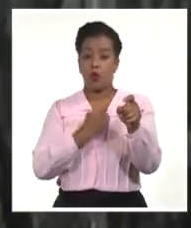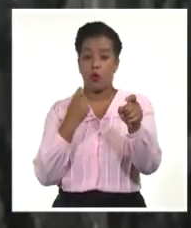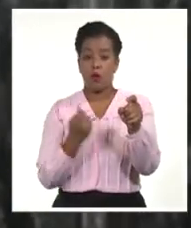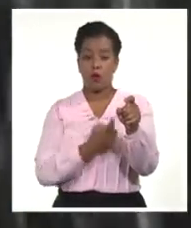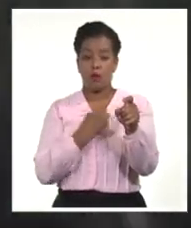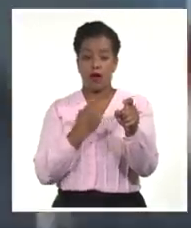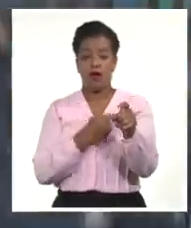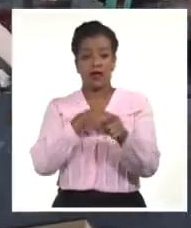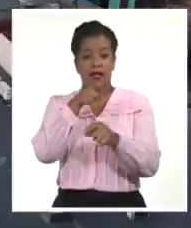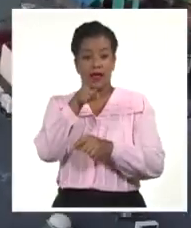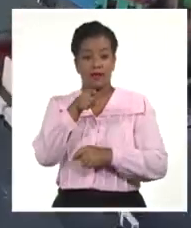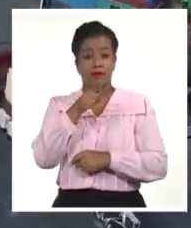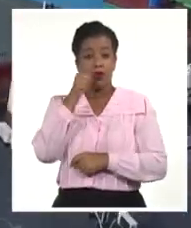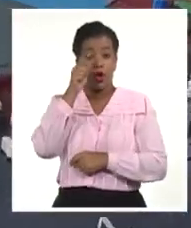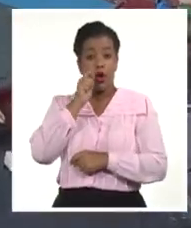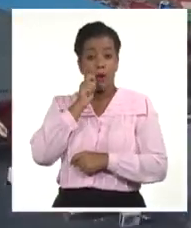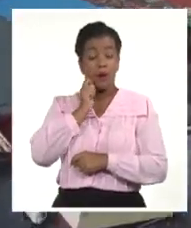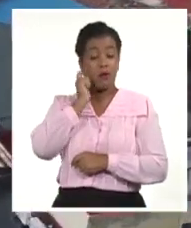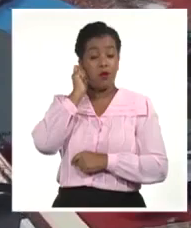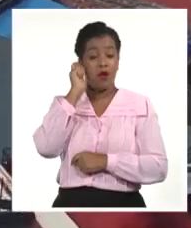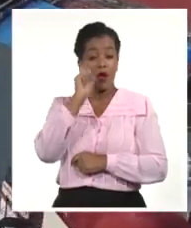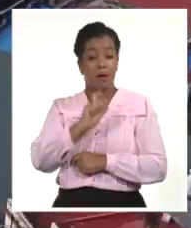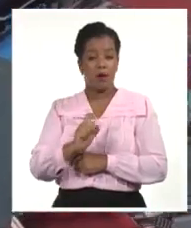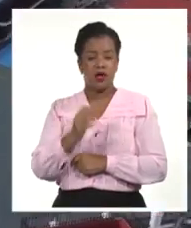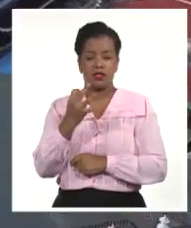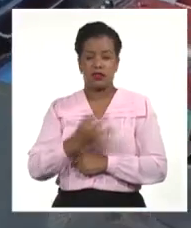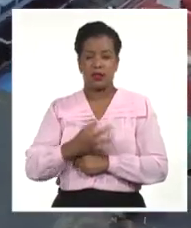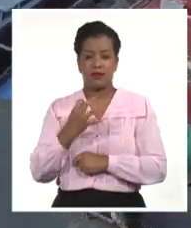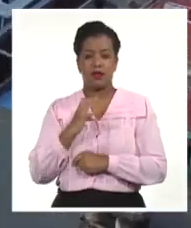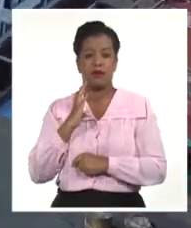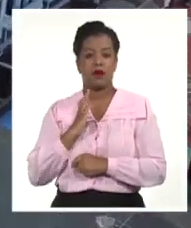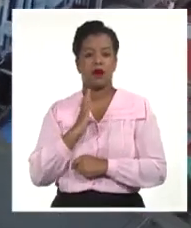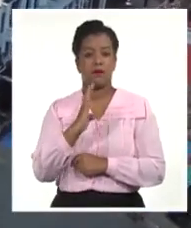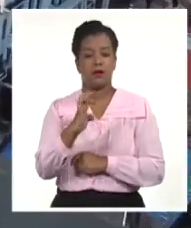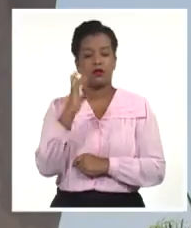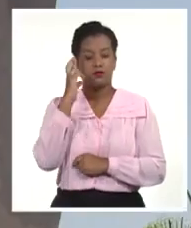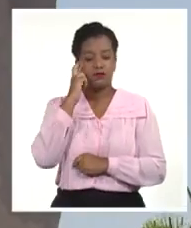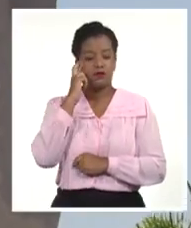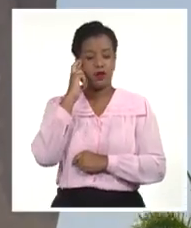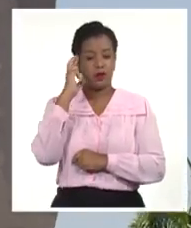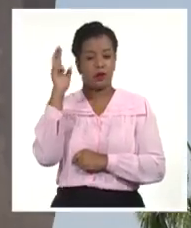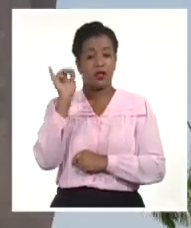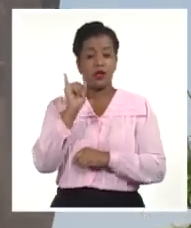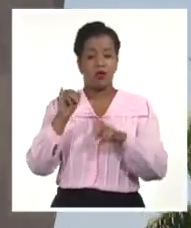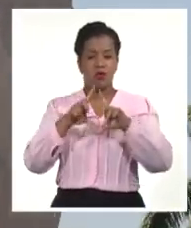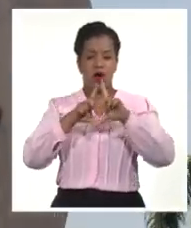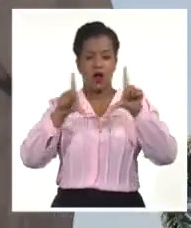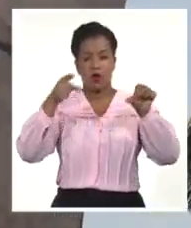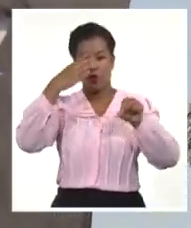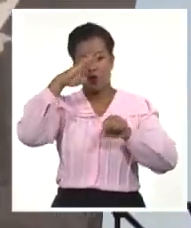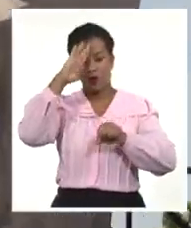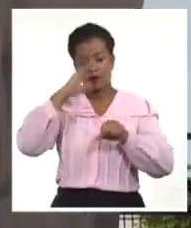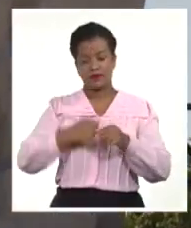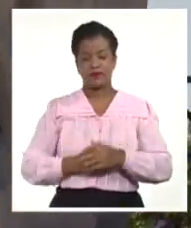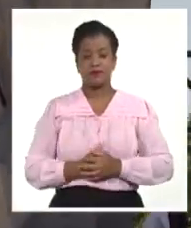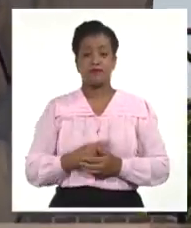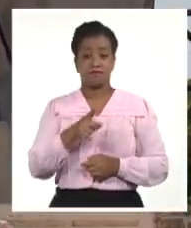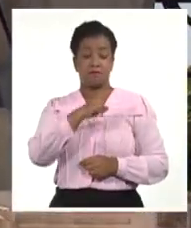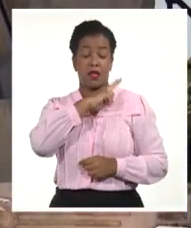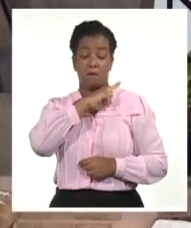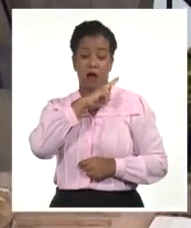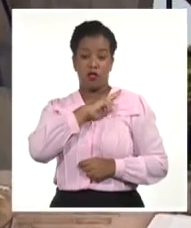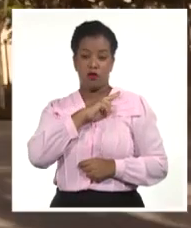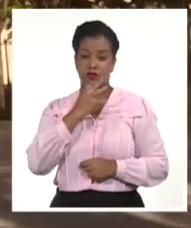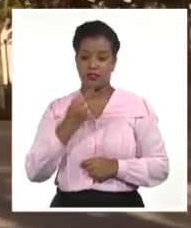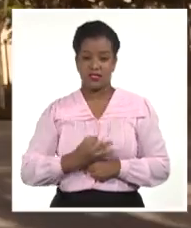quien para los hombres y mujeres de estos lares y para los de todo un país, será siempre el mayor. En